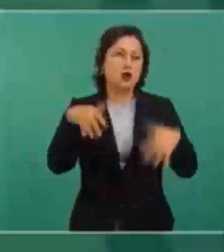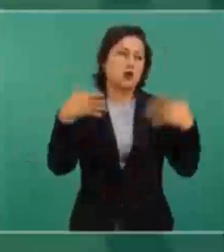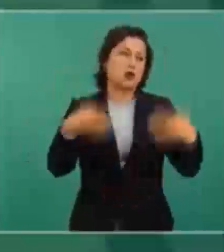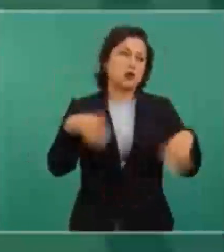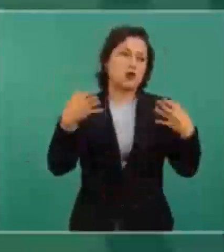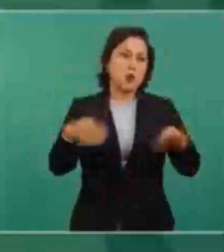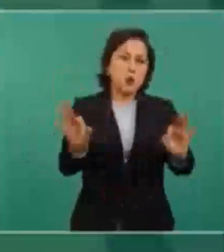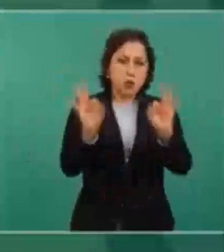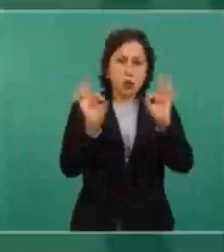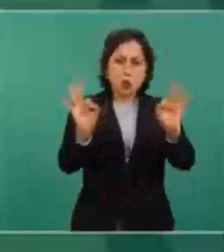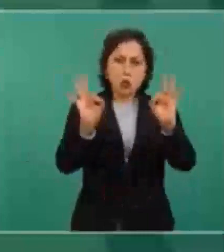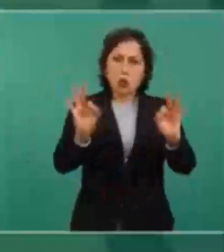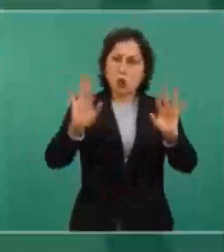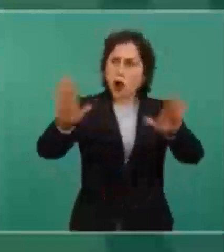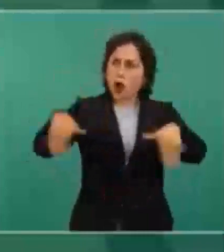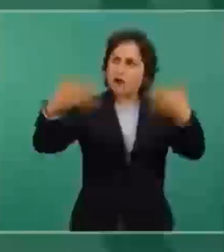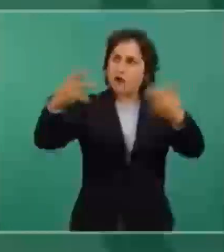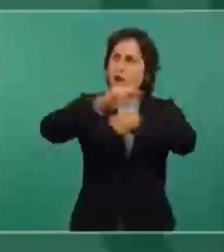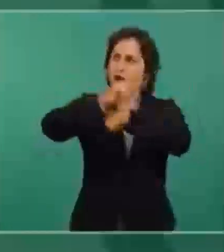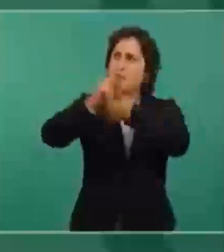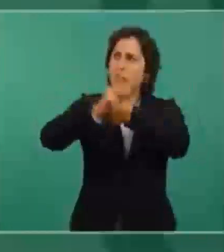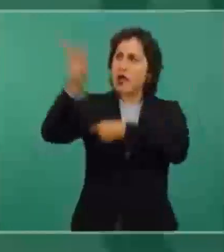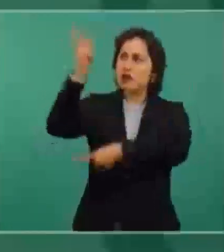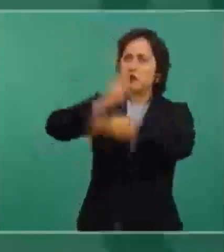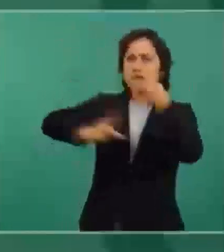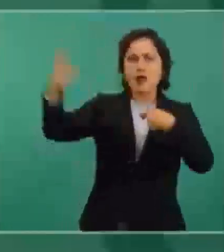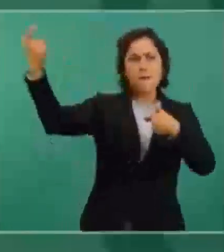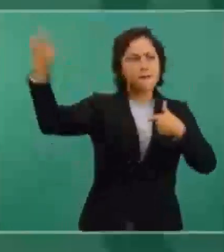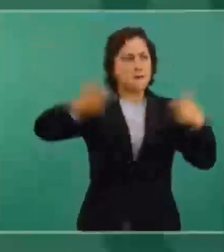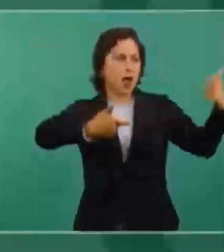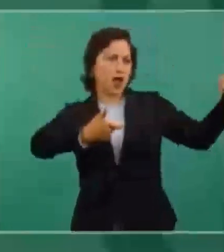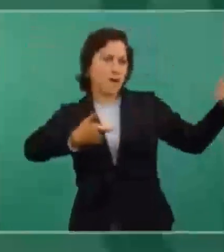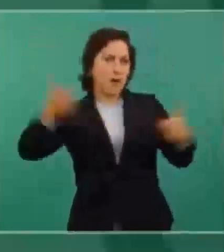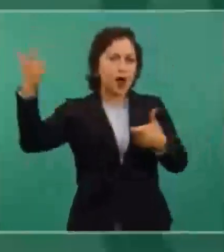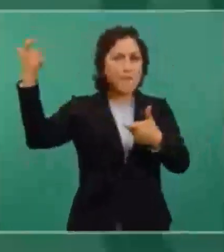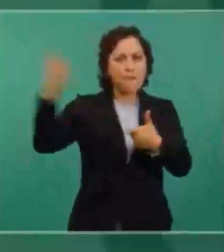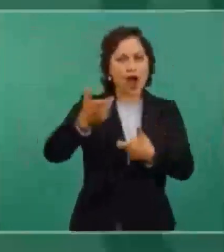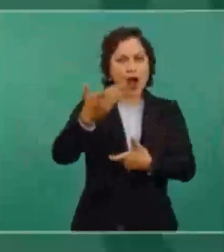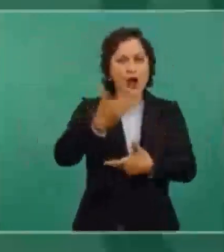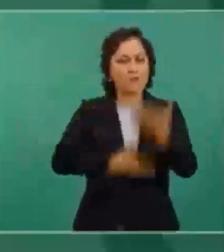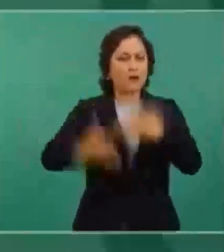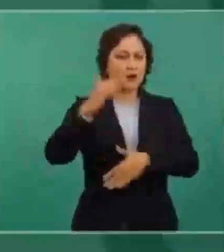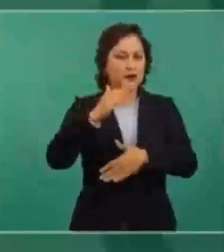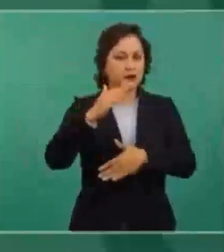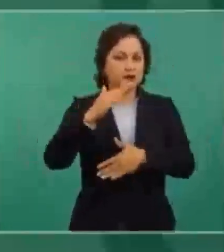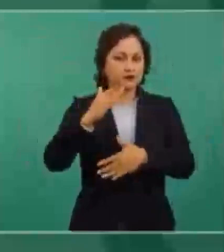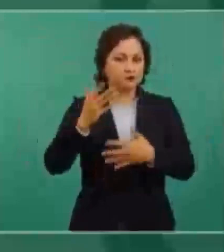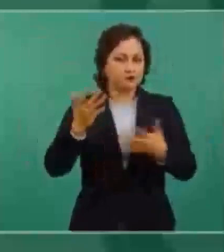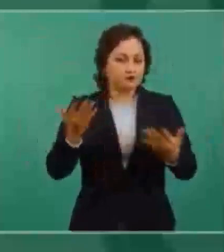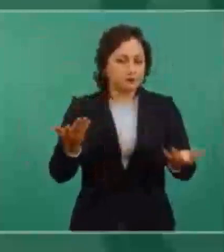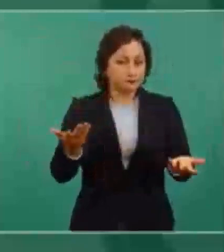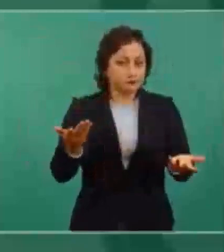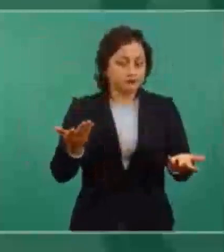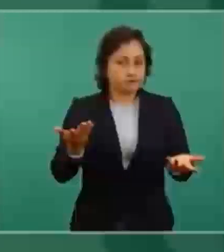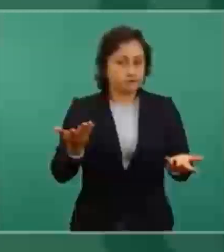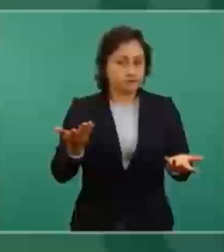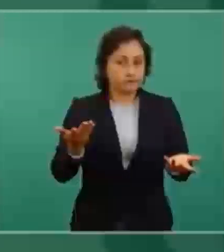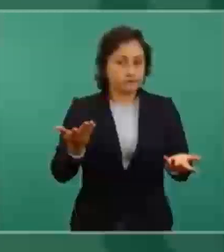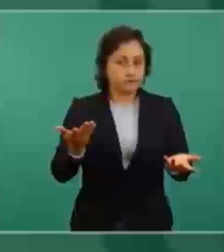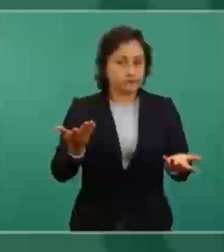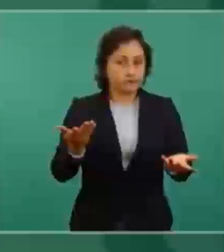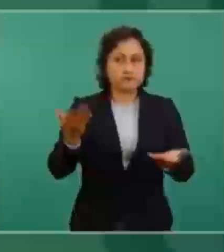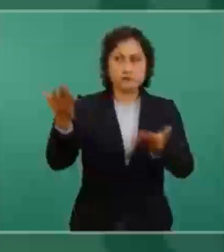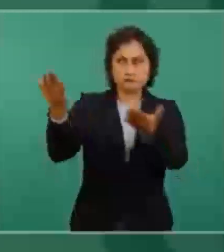extranjera, iba a llegar mucha inversión extranjera, se iba a